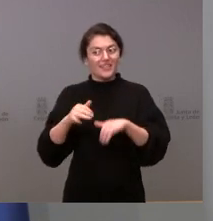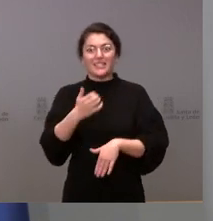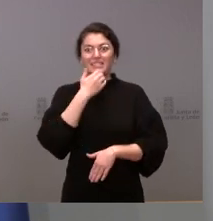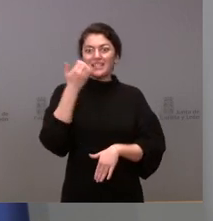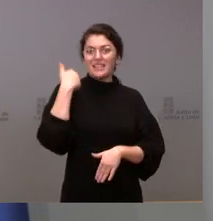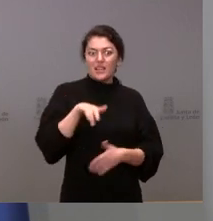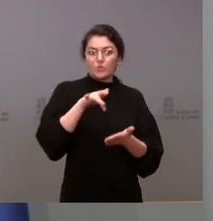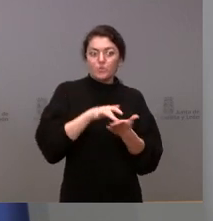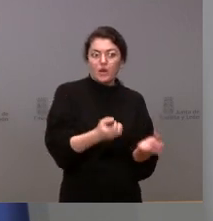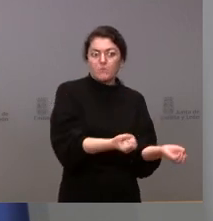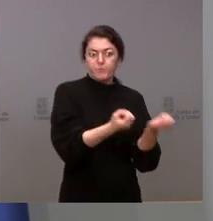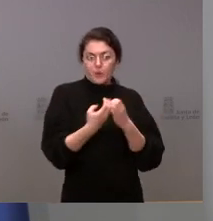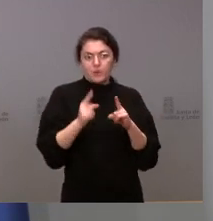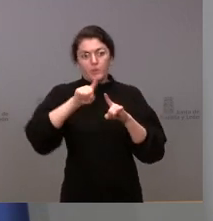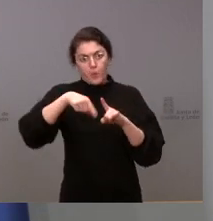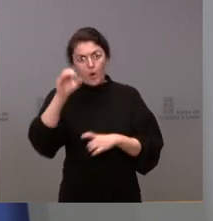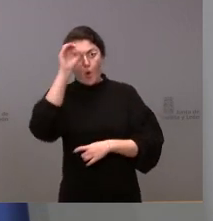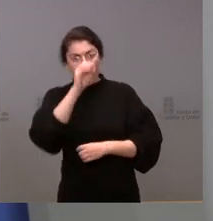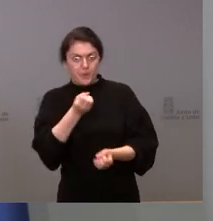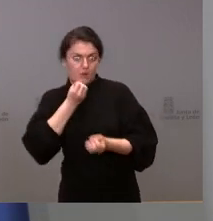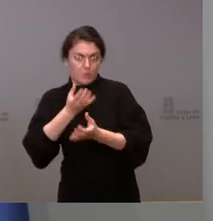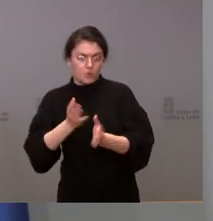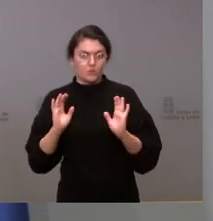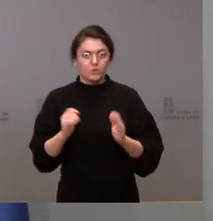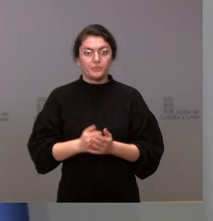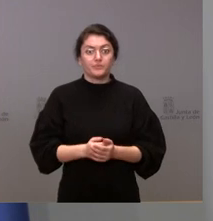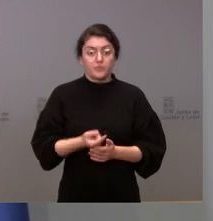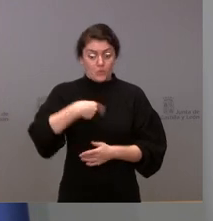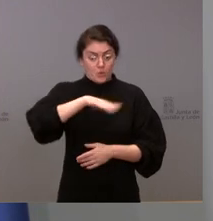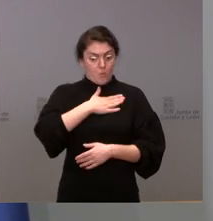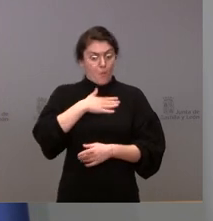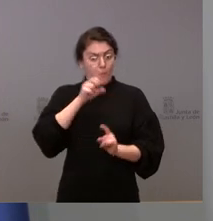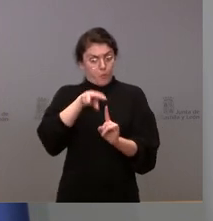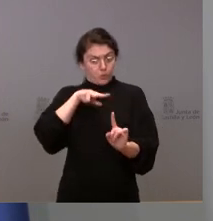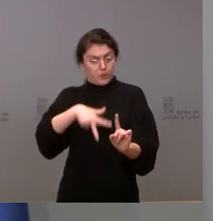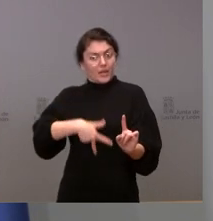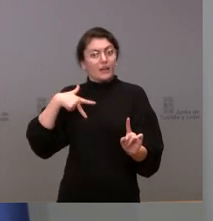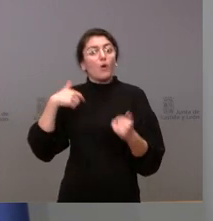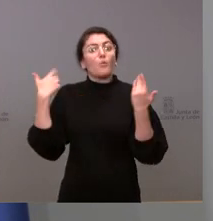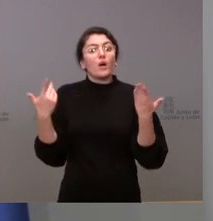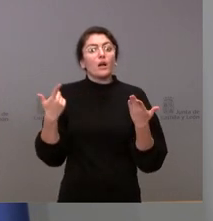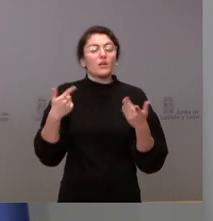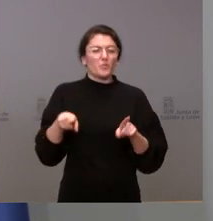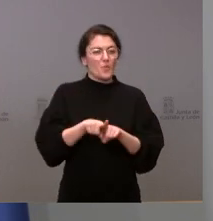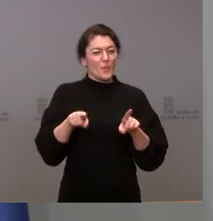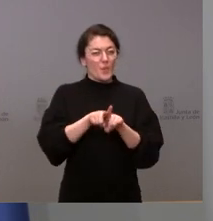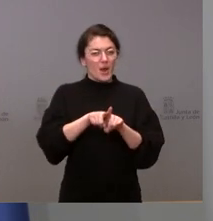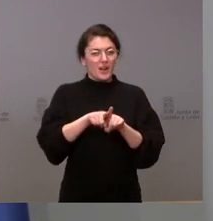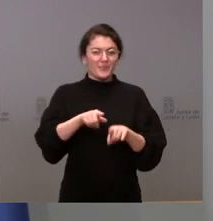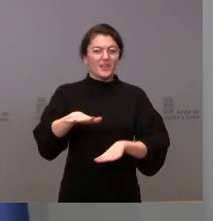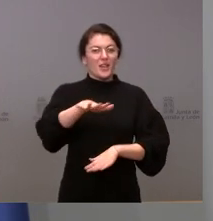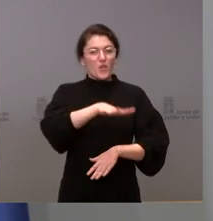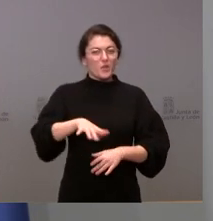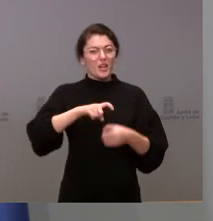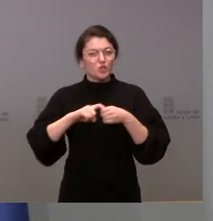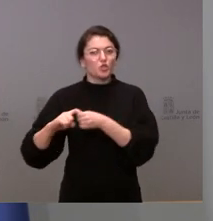opinar cuál es nuestra posición con carácter general esta es una tierra solidaria esta es una tierra de acogida y que tiene unos procedimientos